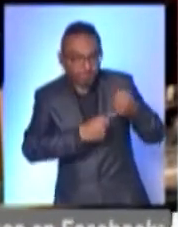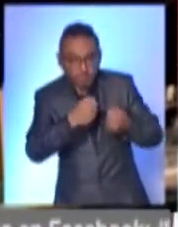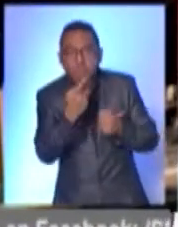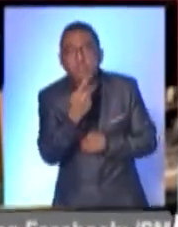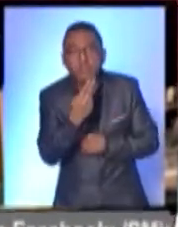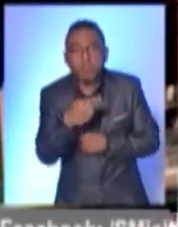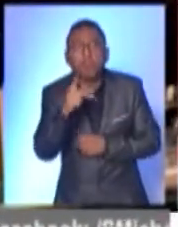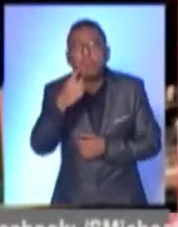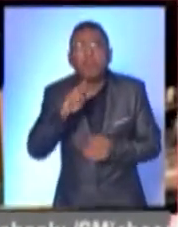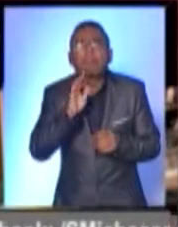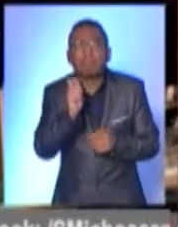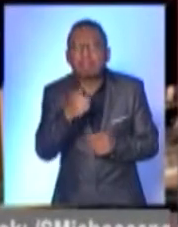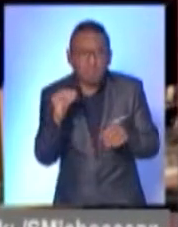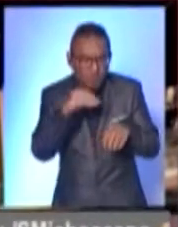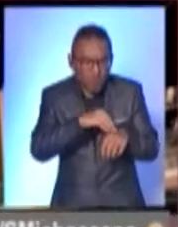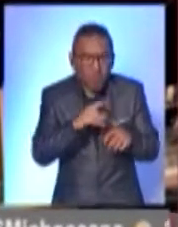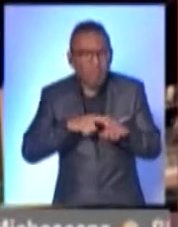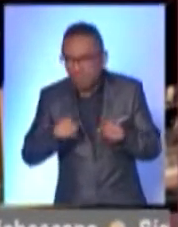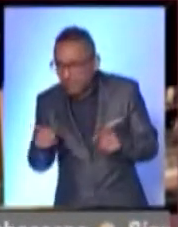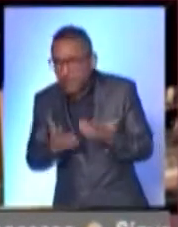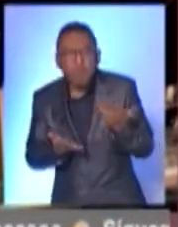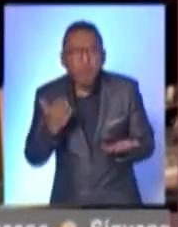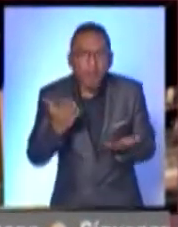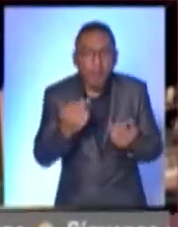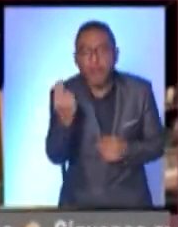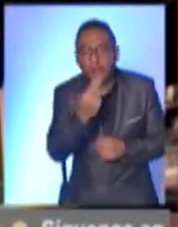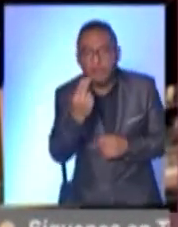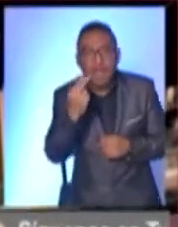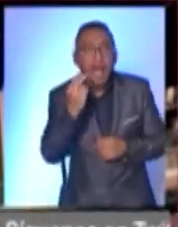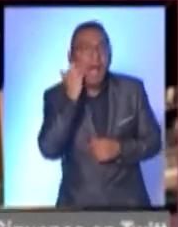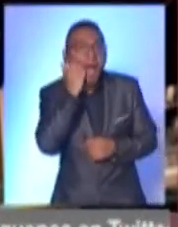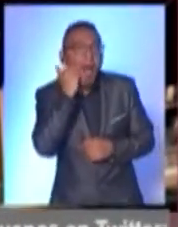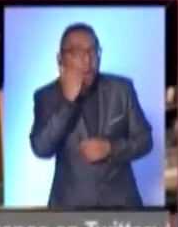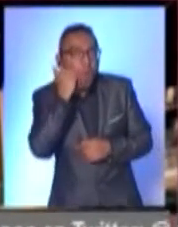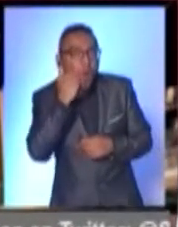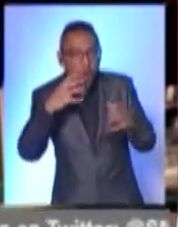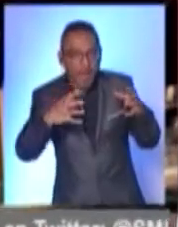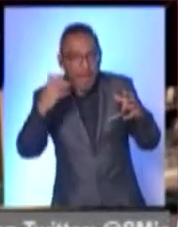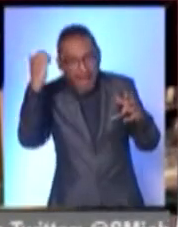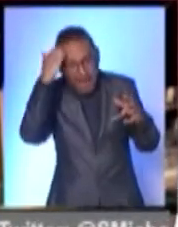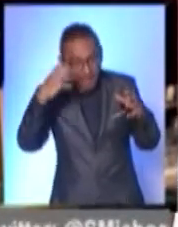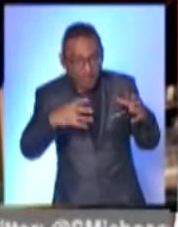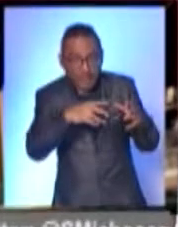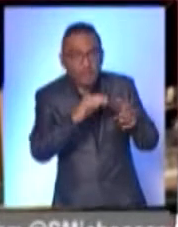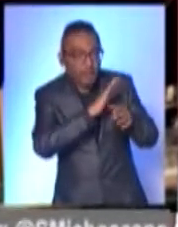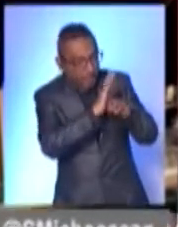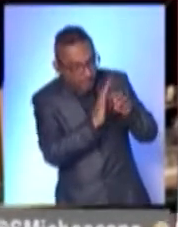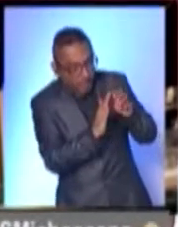¿Y qué hay que le poner los zapatos, es distinto? No, no, no, hay que lavarlos con jabón de calabaza, y luego hay que ponerles su crema